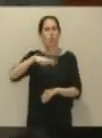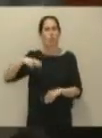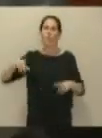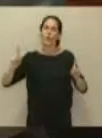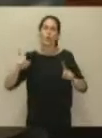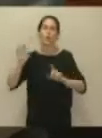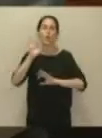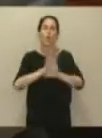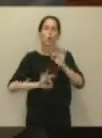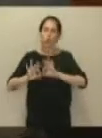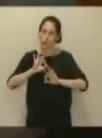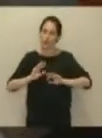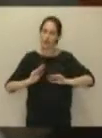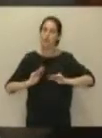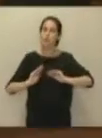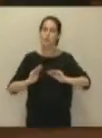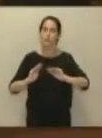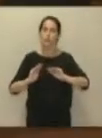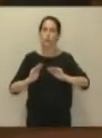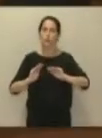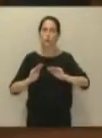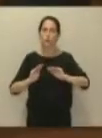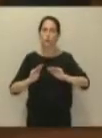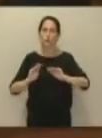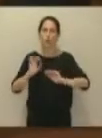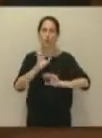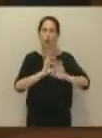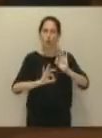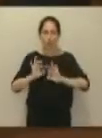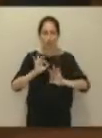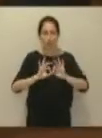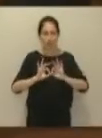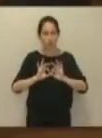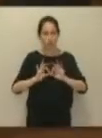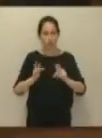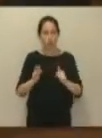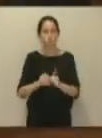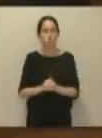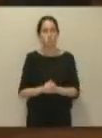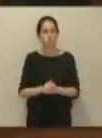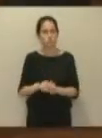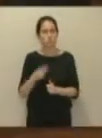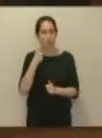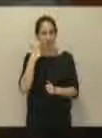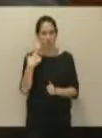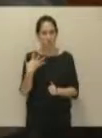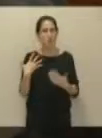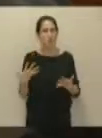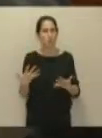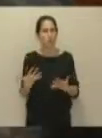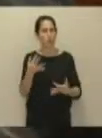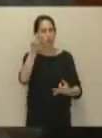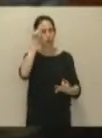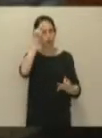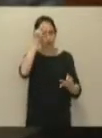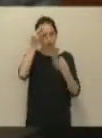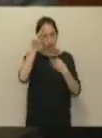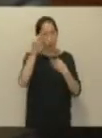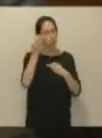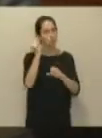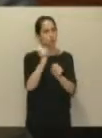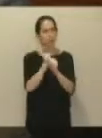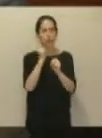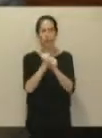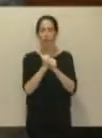que es un organismo que, si algo tiene famas precisamente de riguroso y de trabajar,